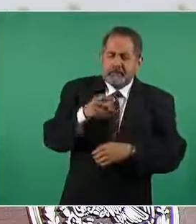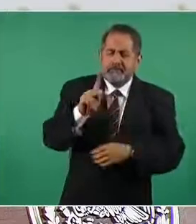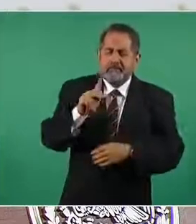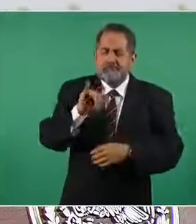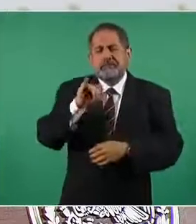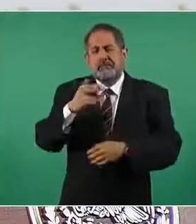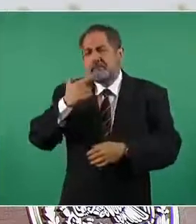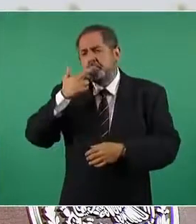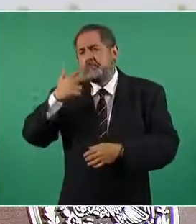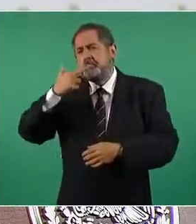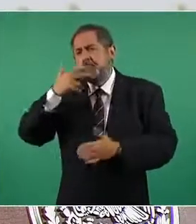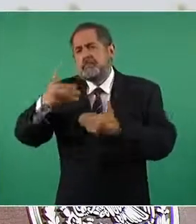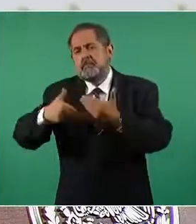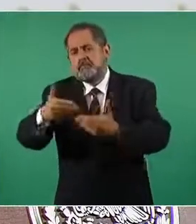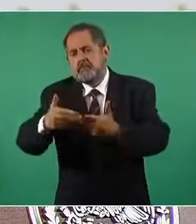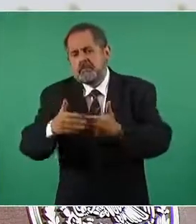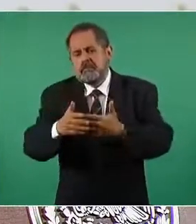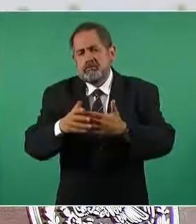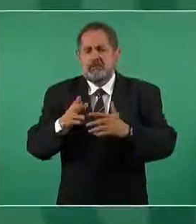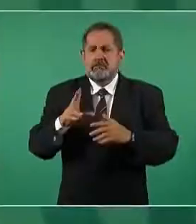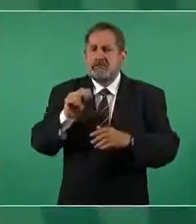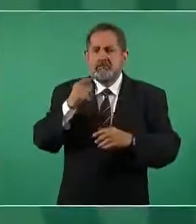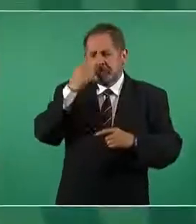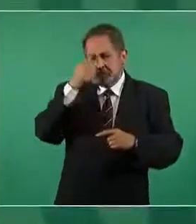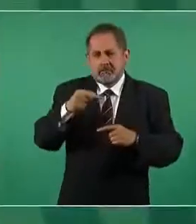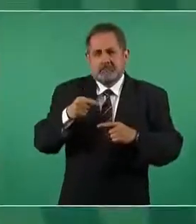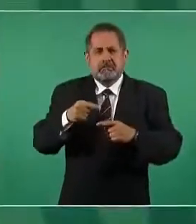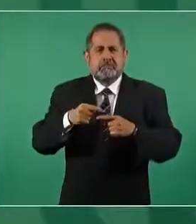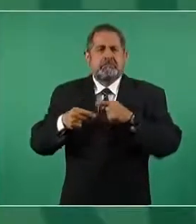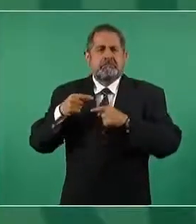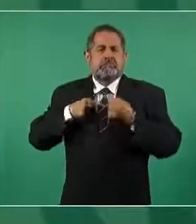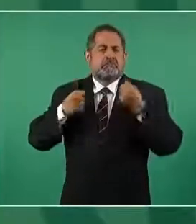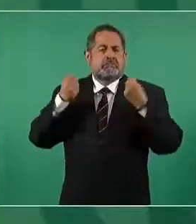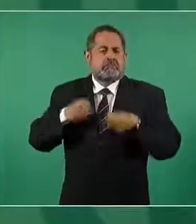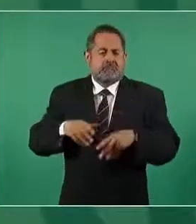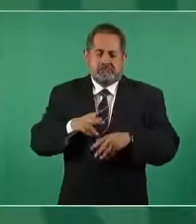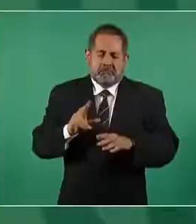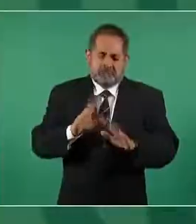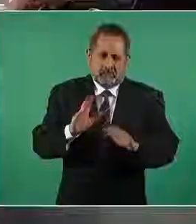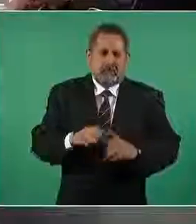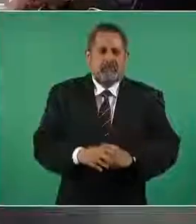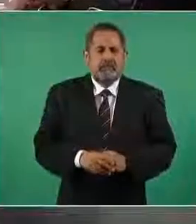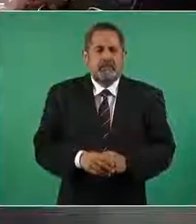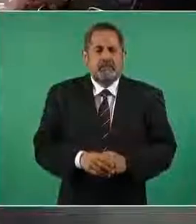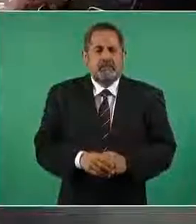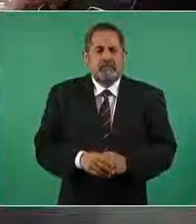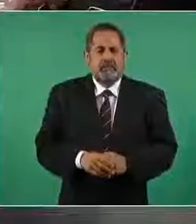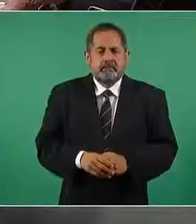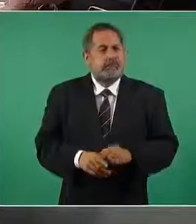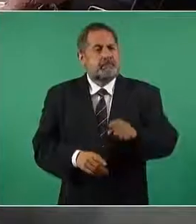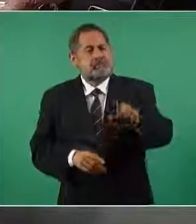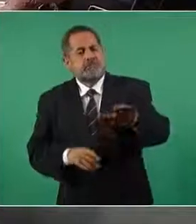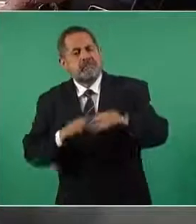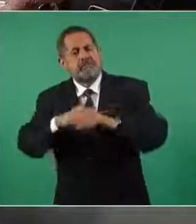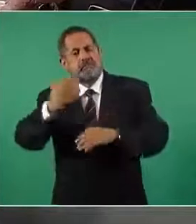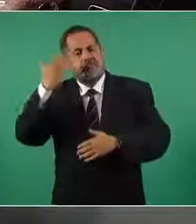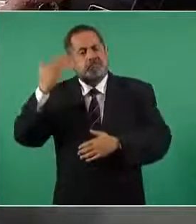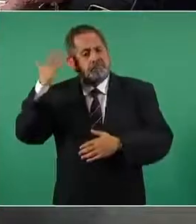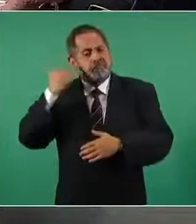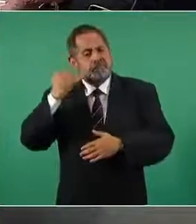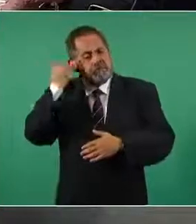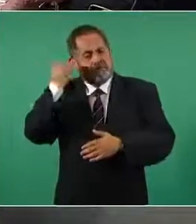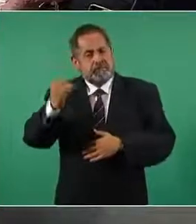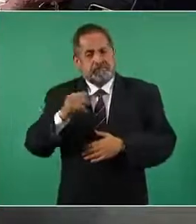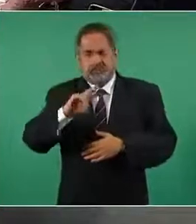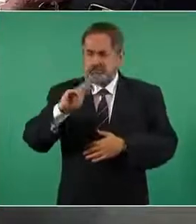para mejorar no para retroceder ha habido antes varios intentos para que el politécnico